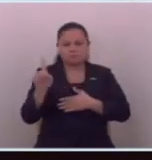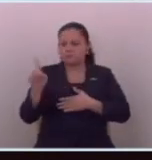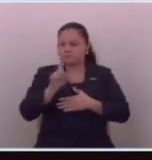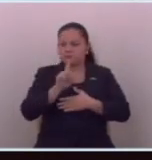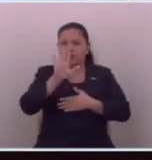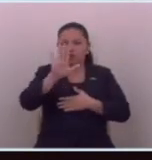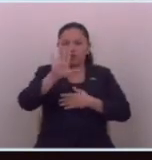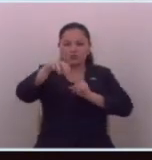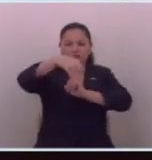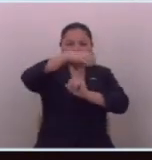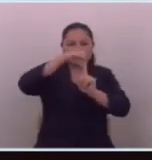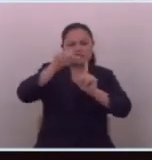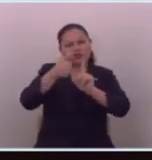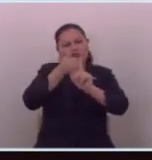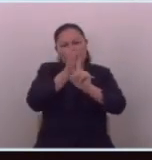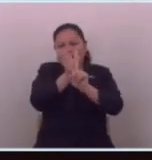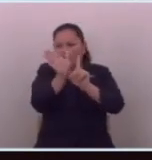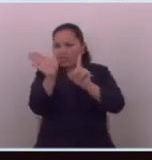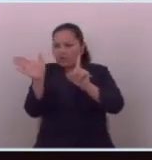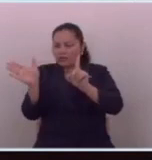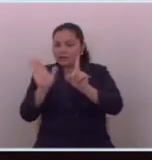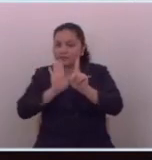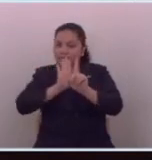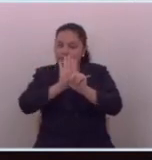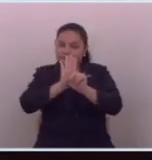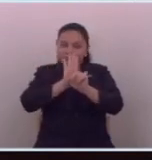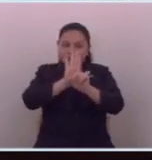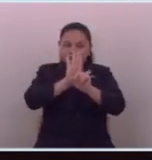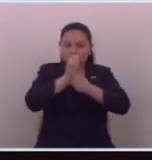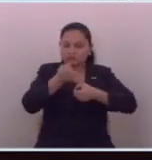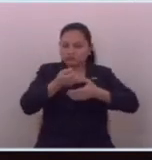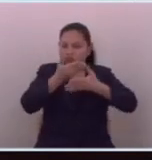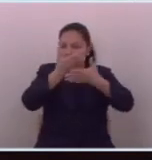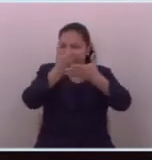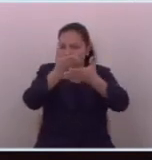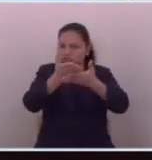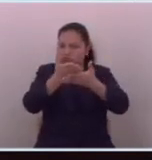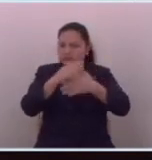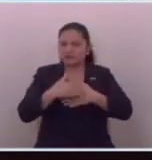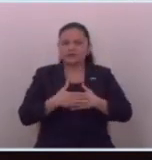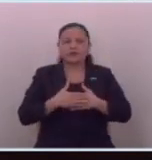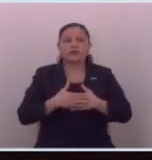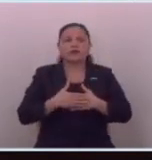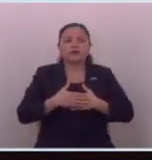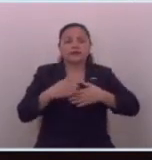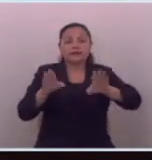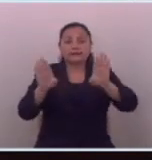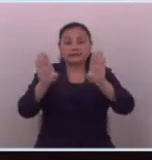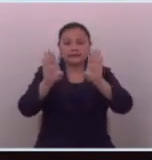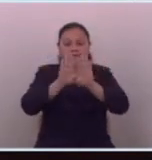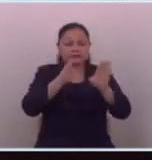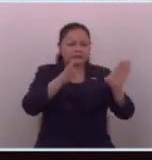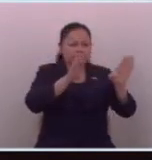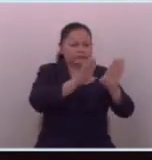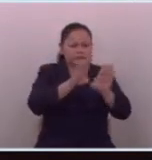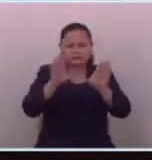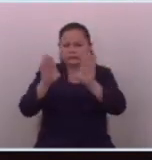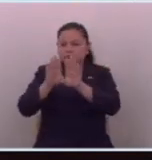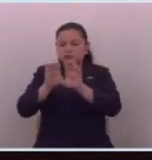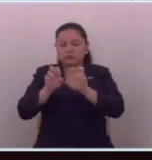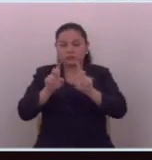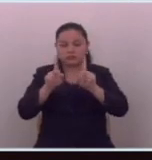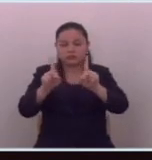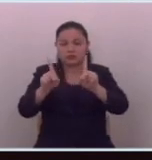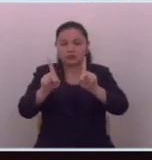sacaban de contexto sus declaraciones le cerraron todos los espacios para que él no